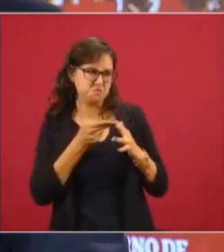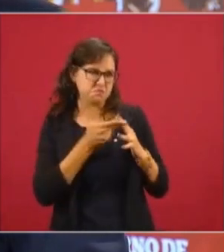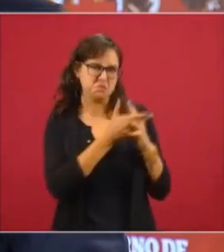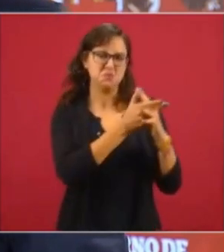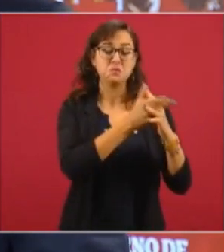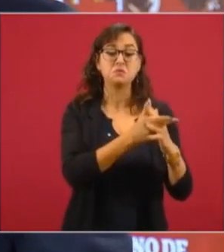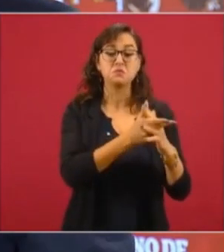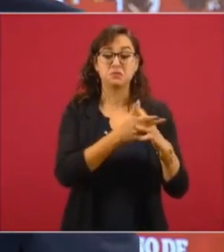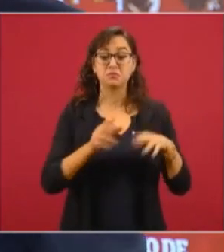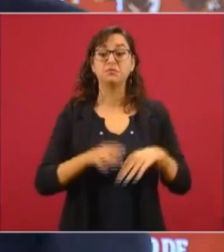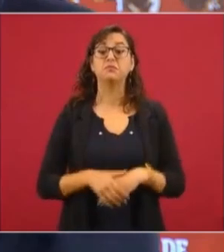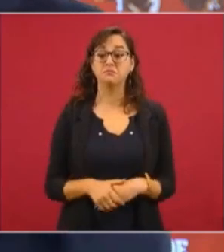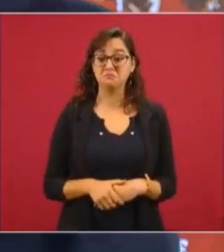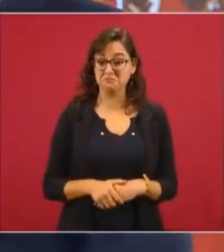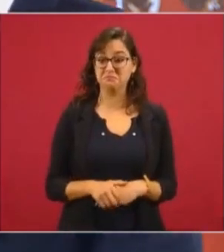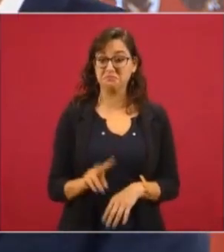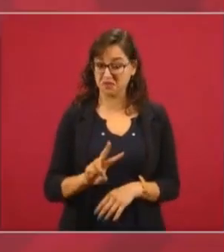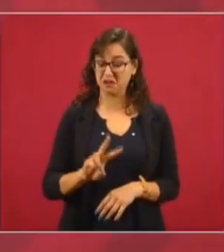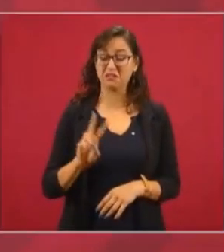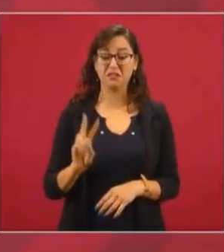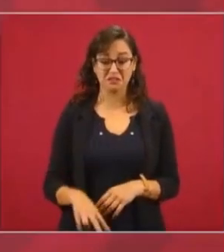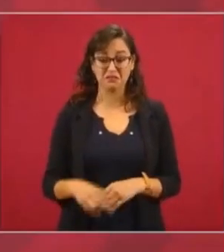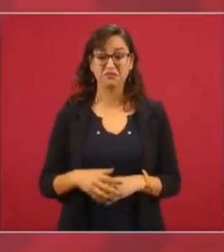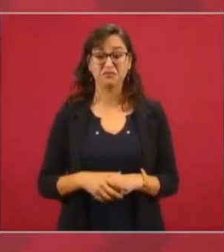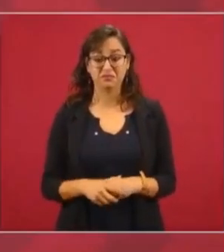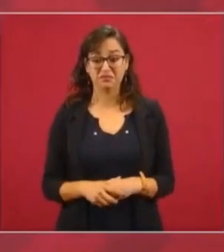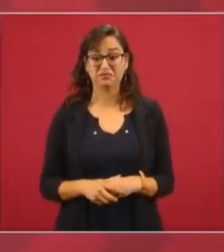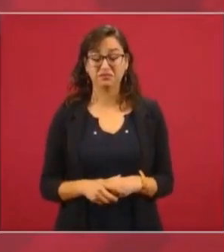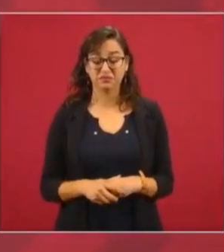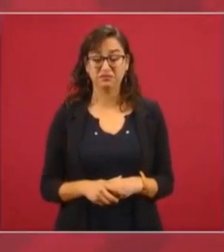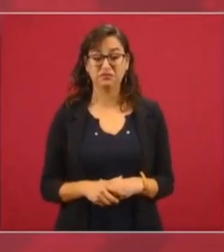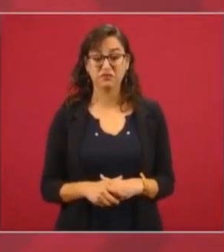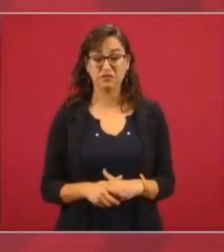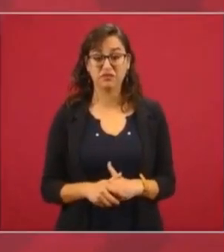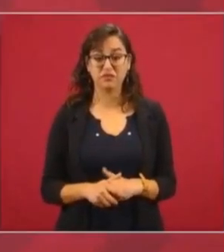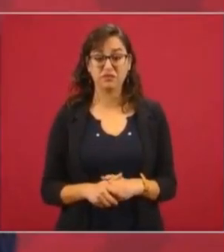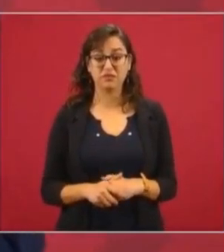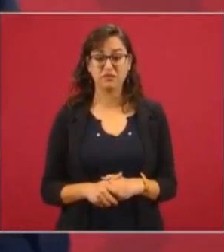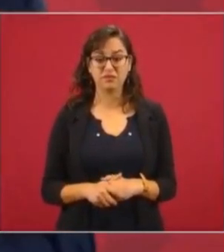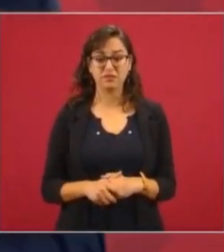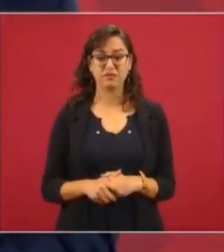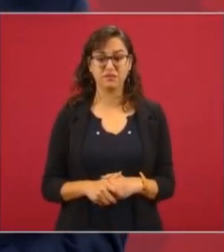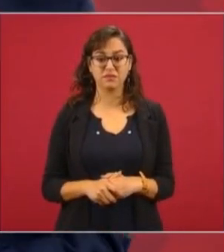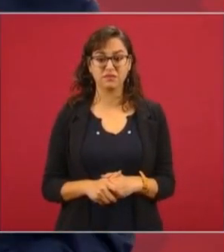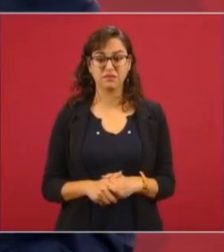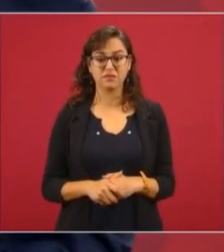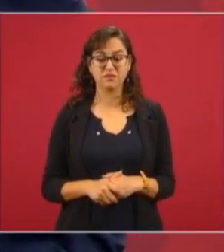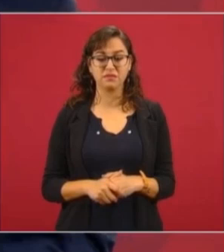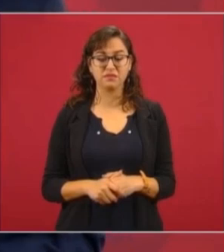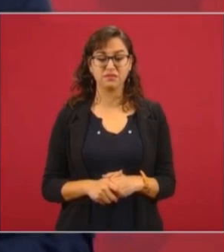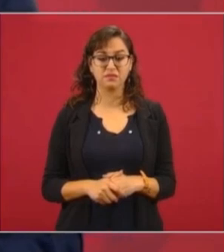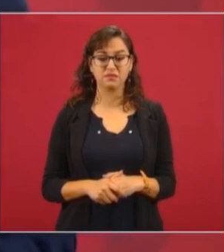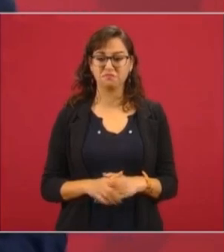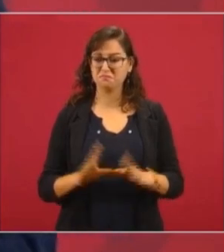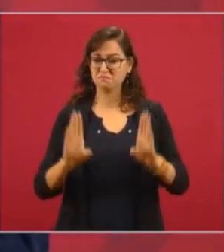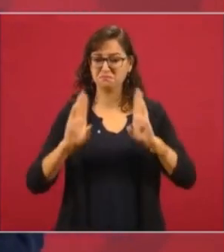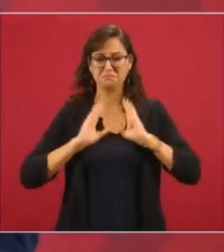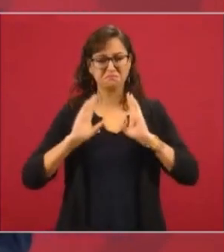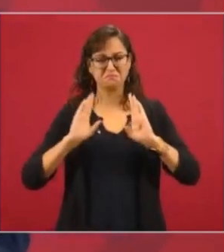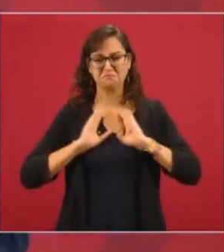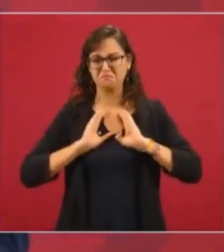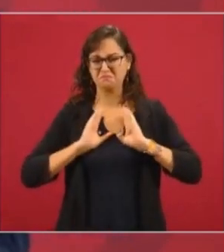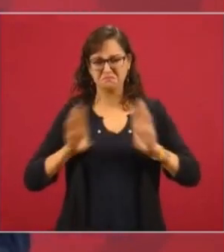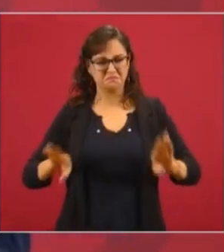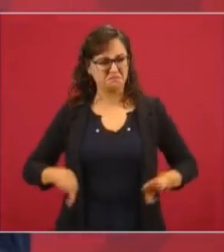los militares más nefastos